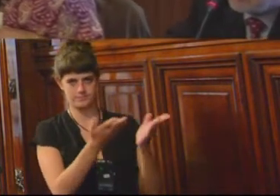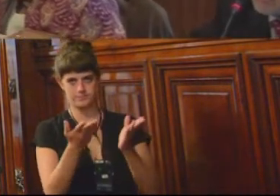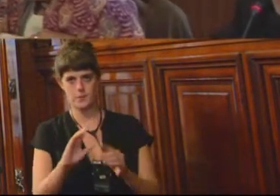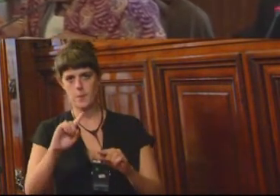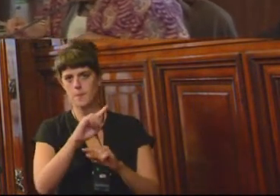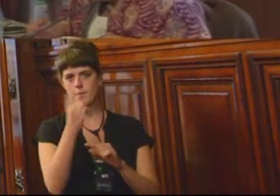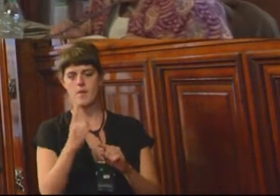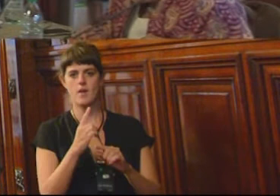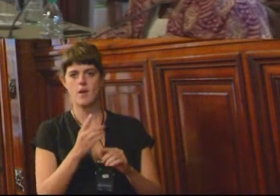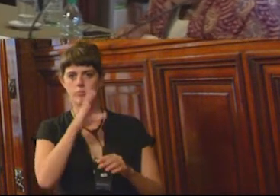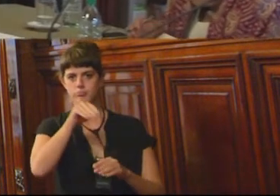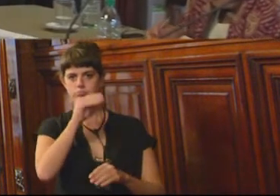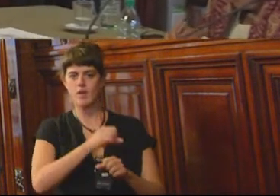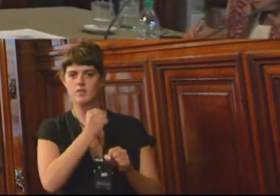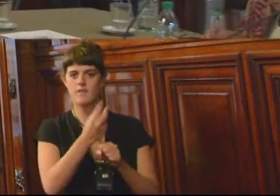hasta por 25 minutos.